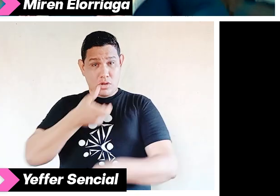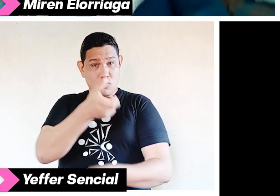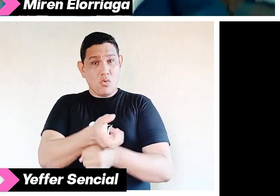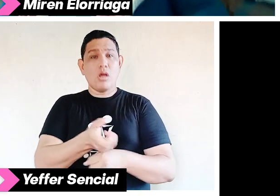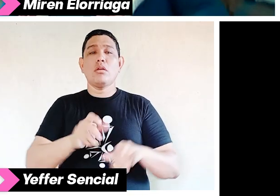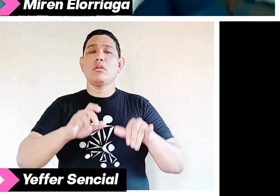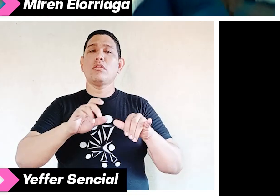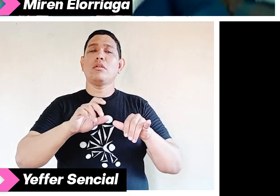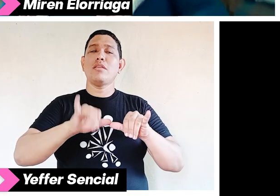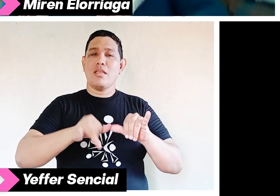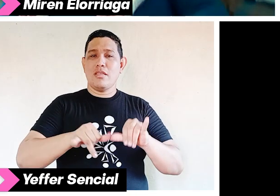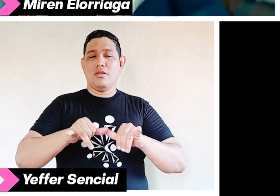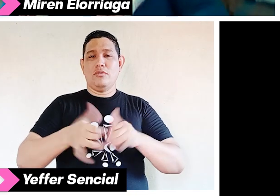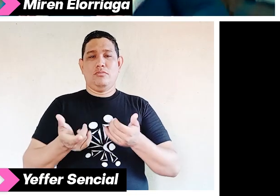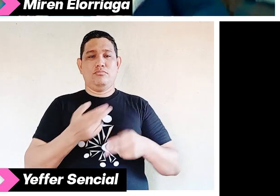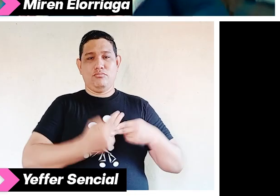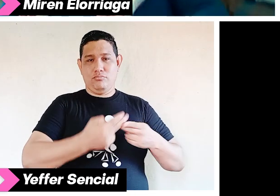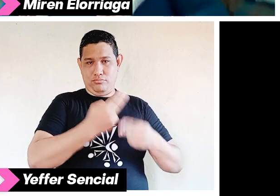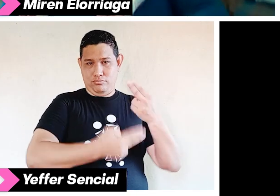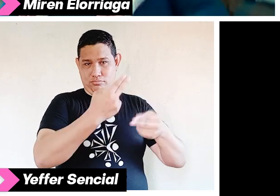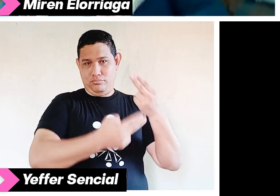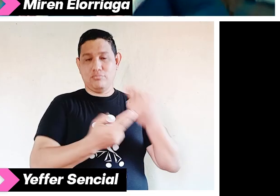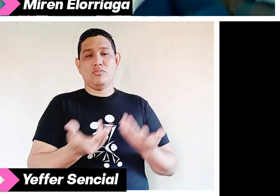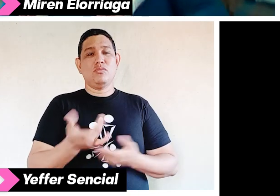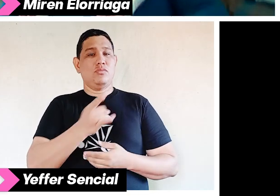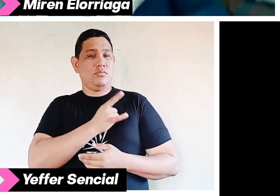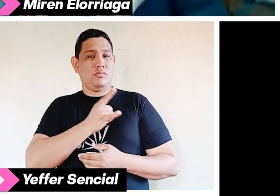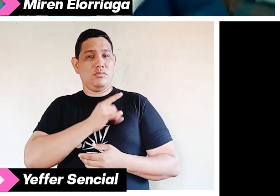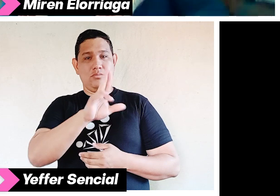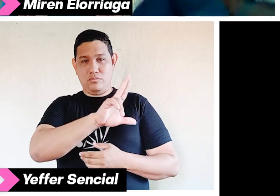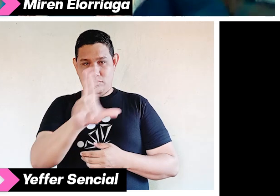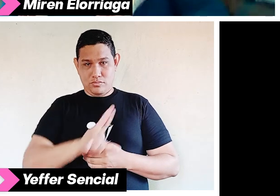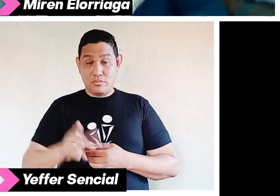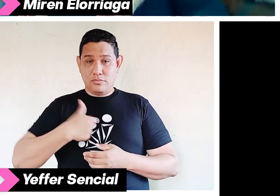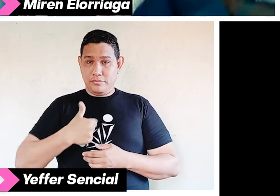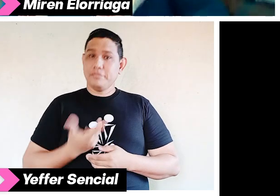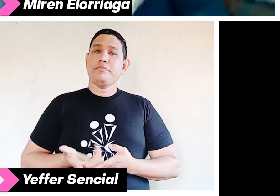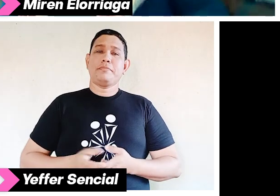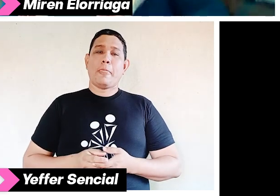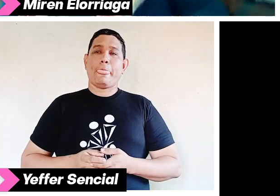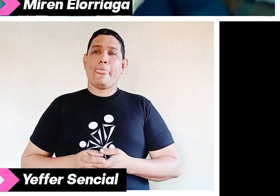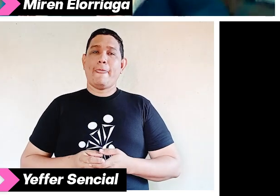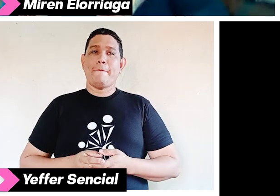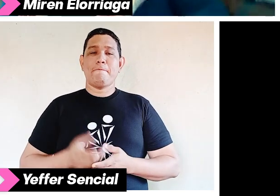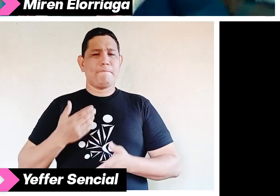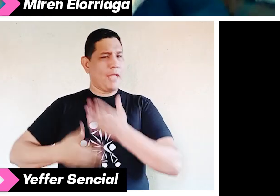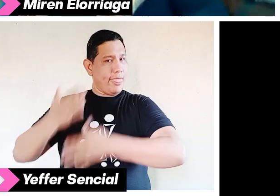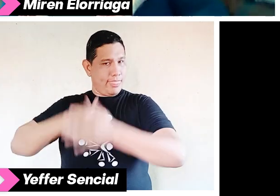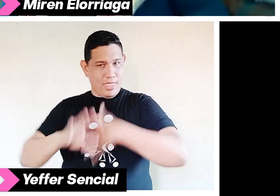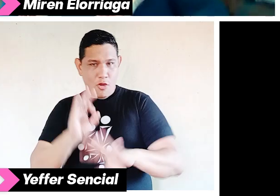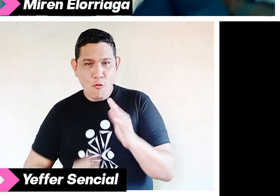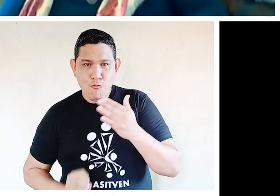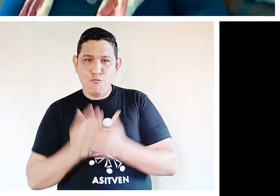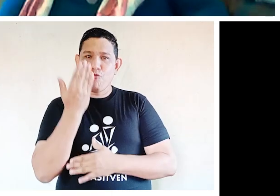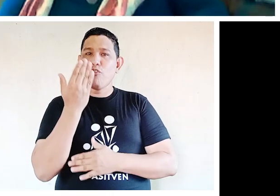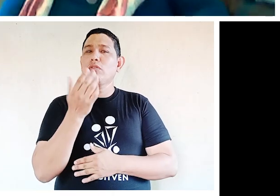de la Universidad del Sur. En la que pudimos fundar, la